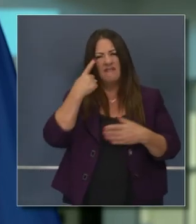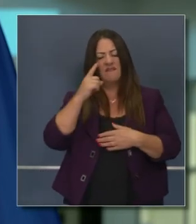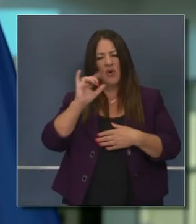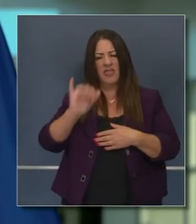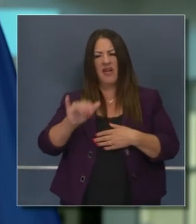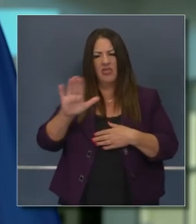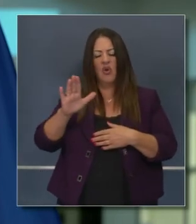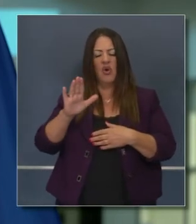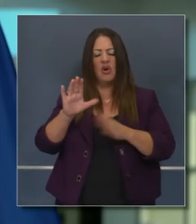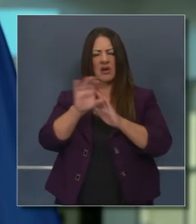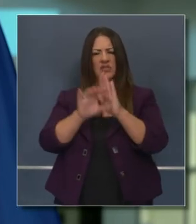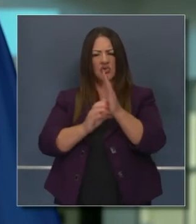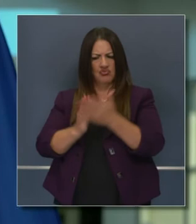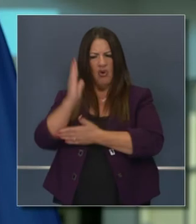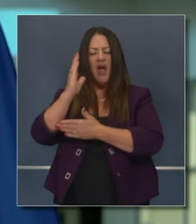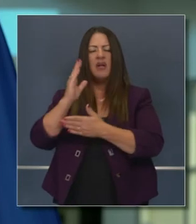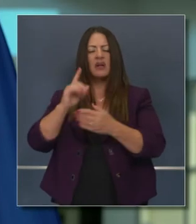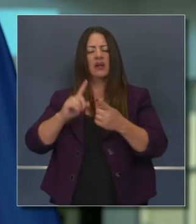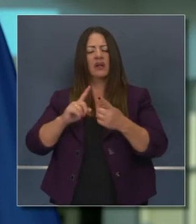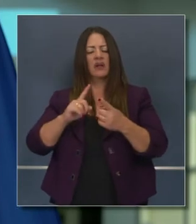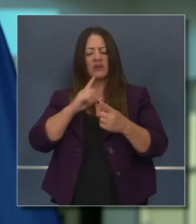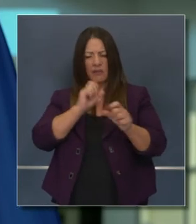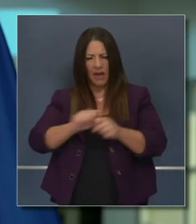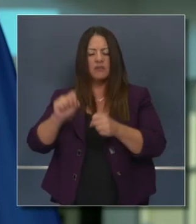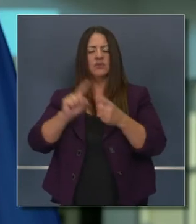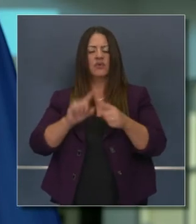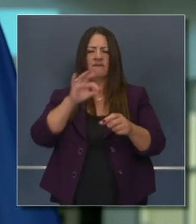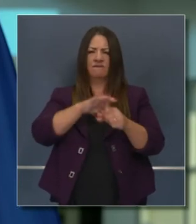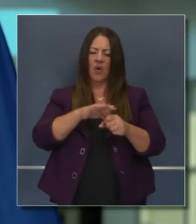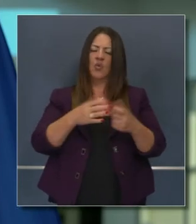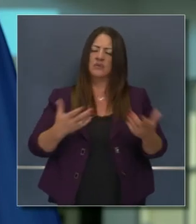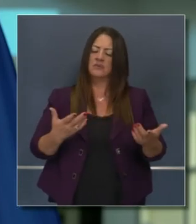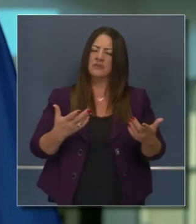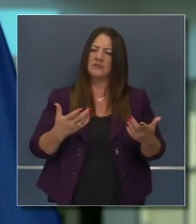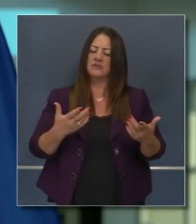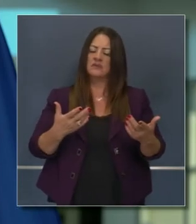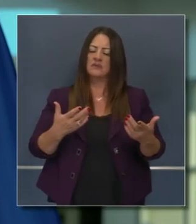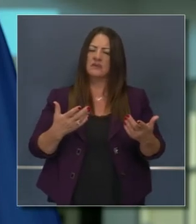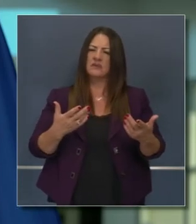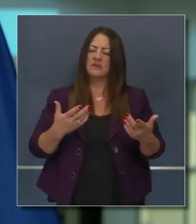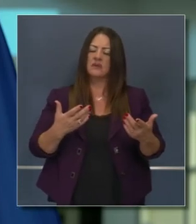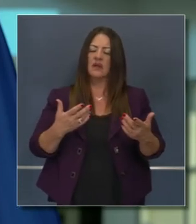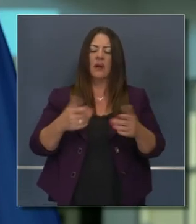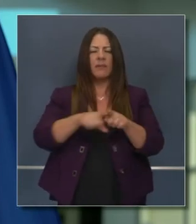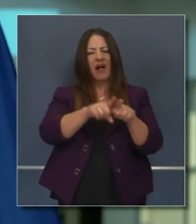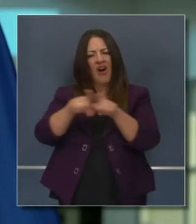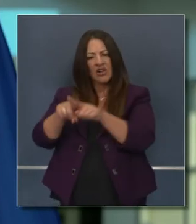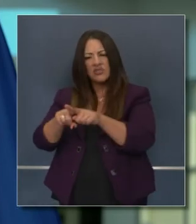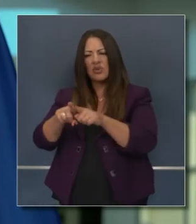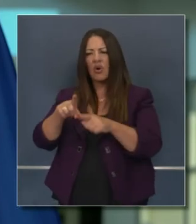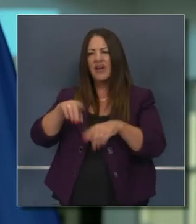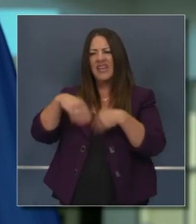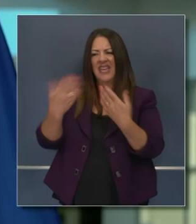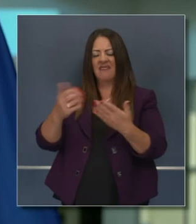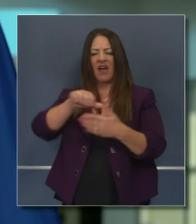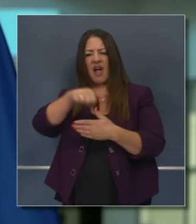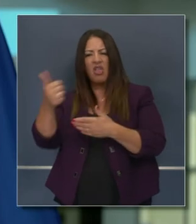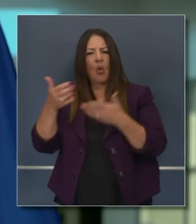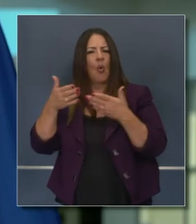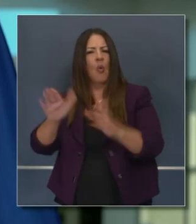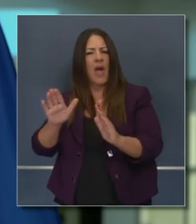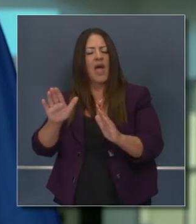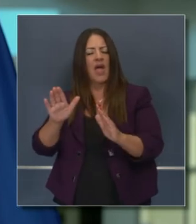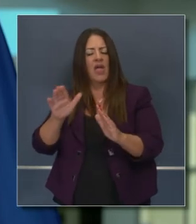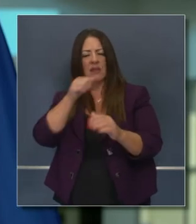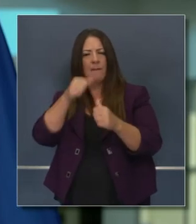de reunirse para el propósito de avanzar la democracia a través de su voto, y de